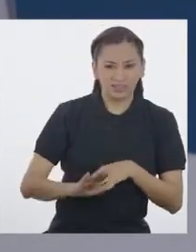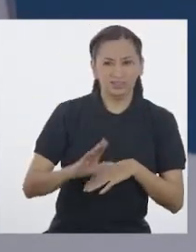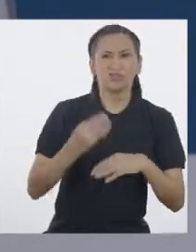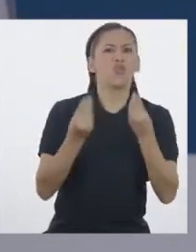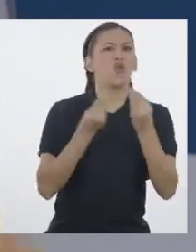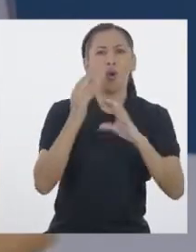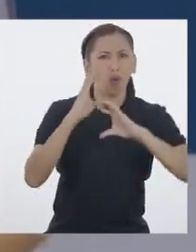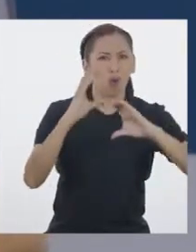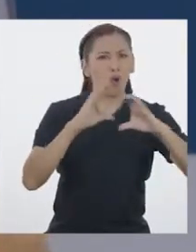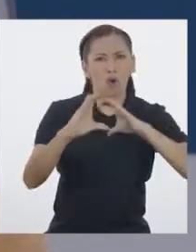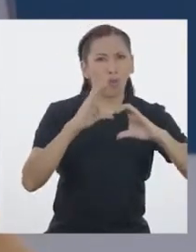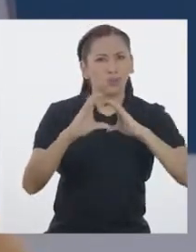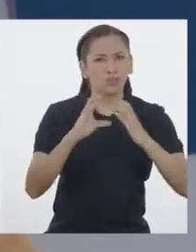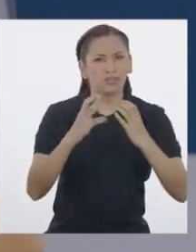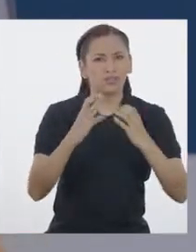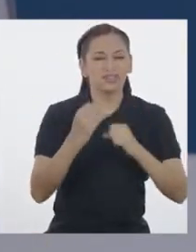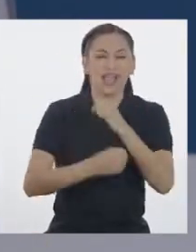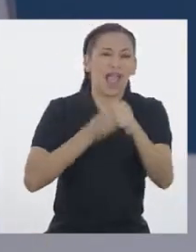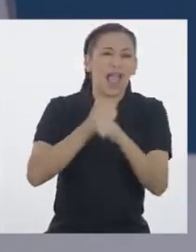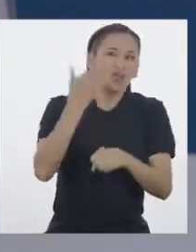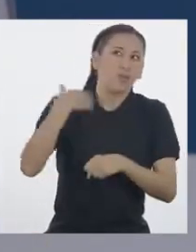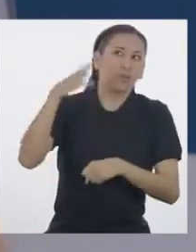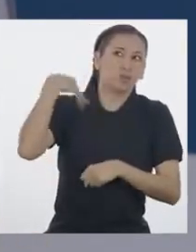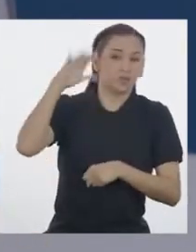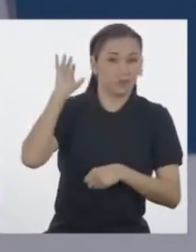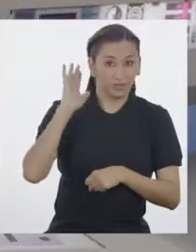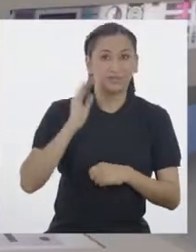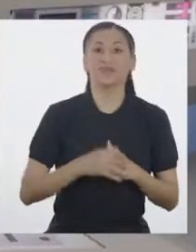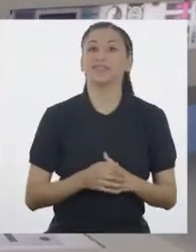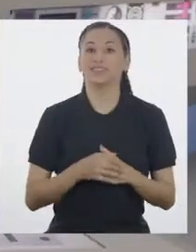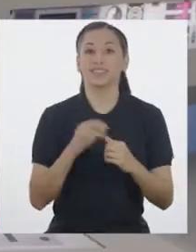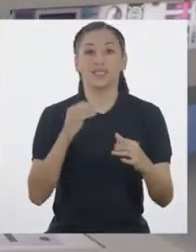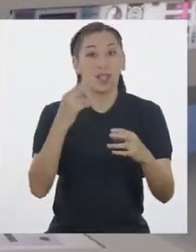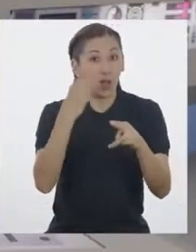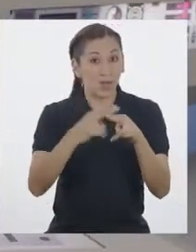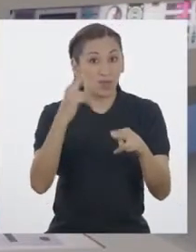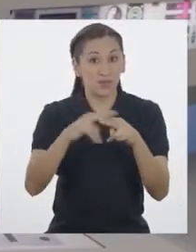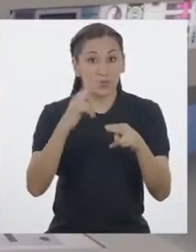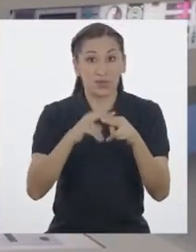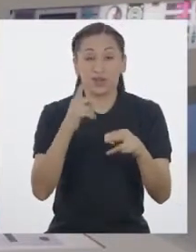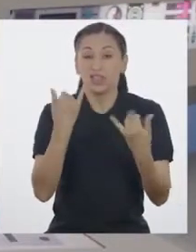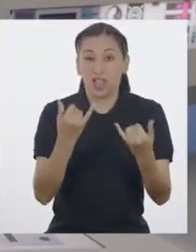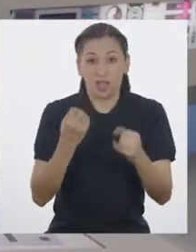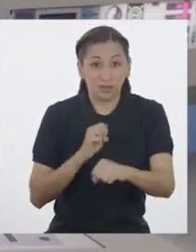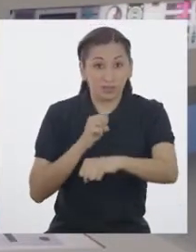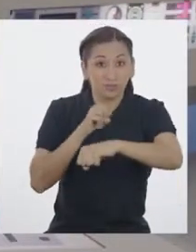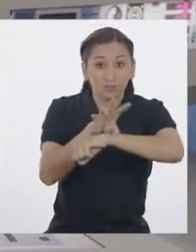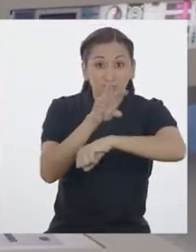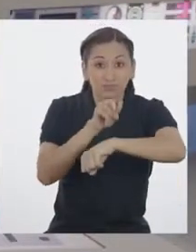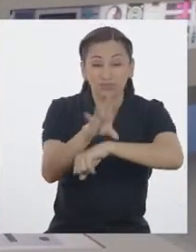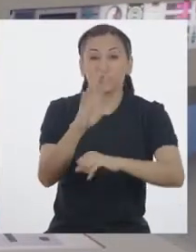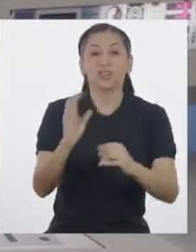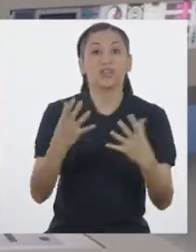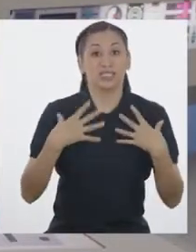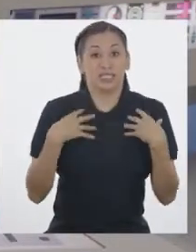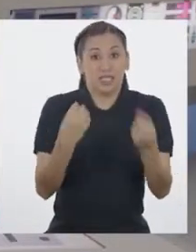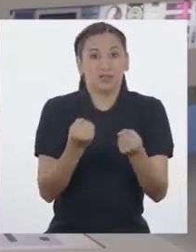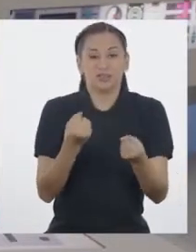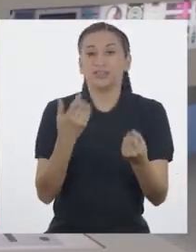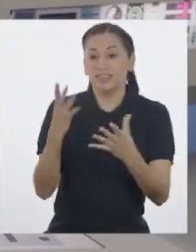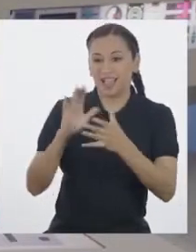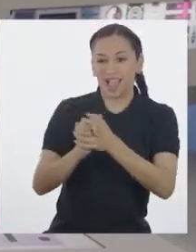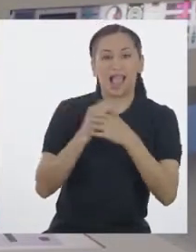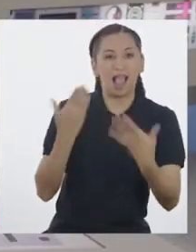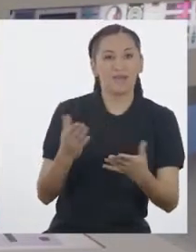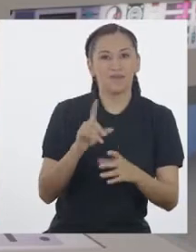familias en el pasado. Los dejamos con unos consejos de salud de nuestro